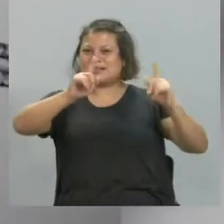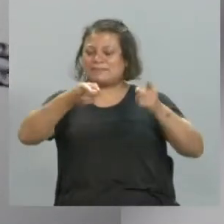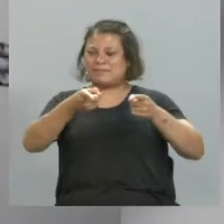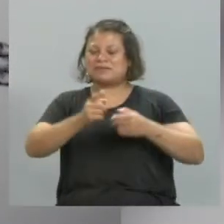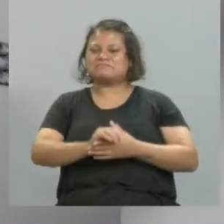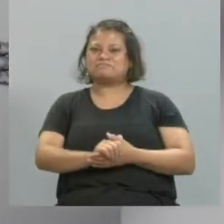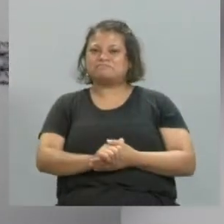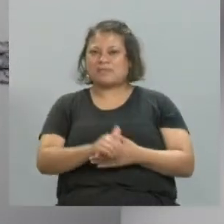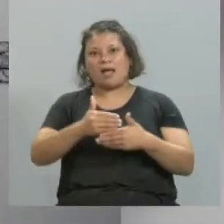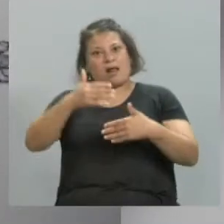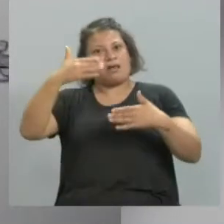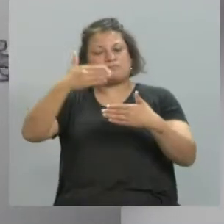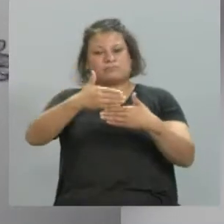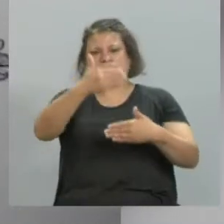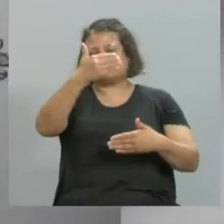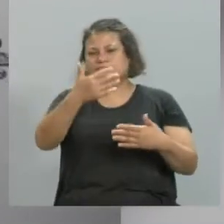bastante más grandes.